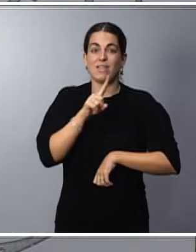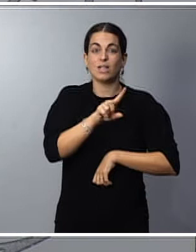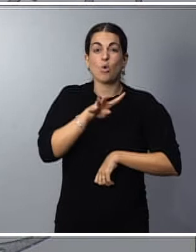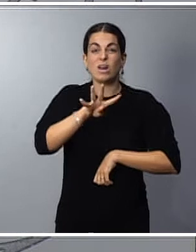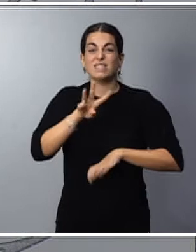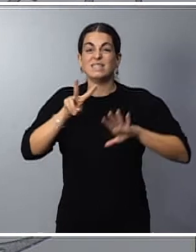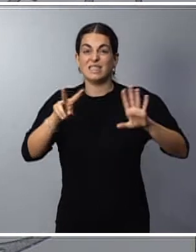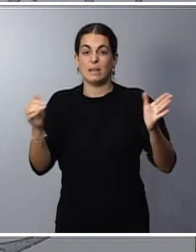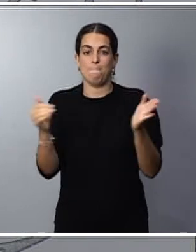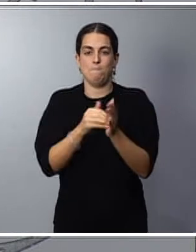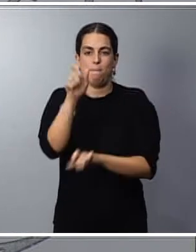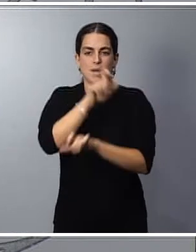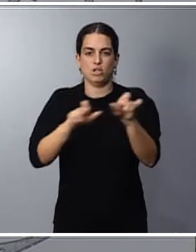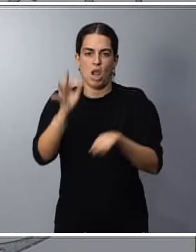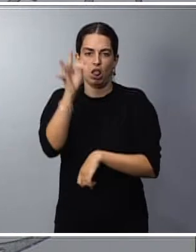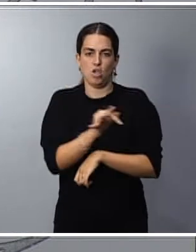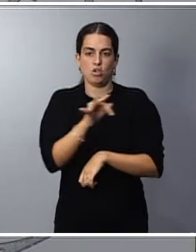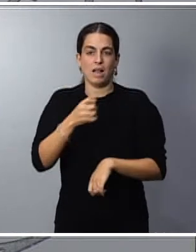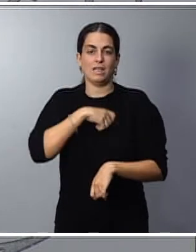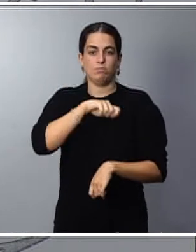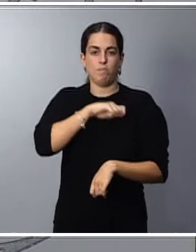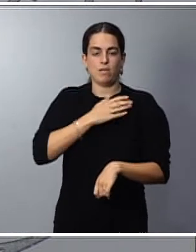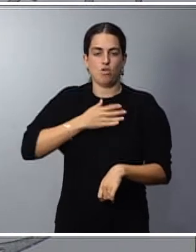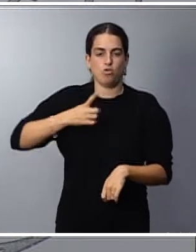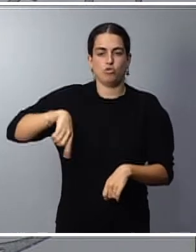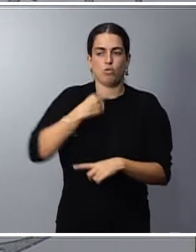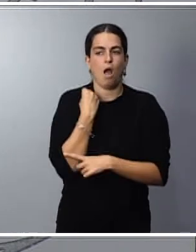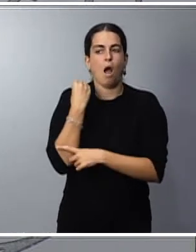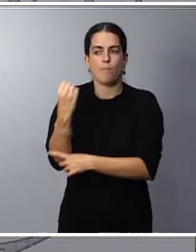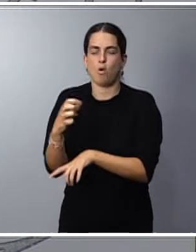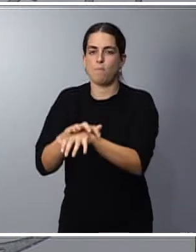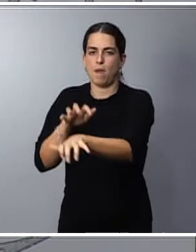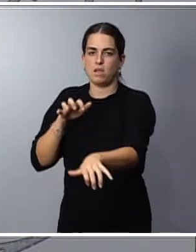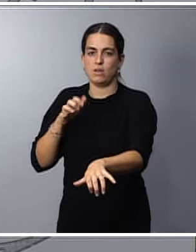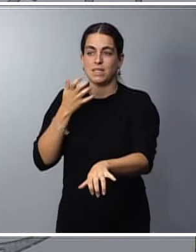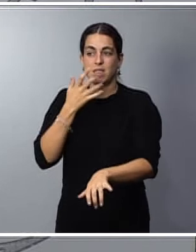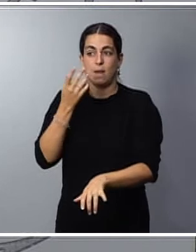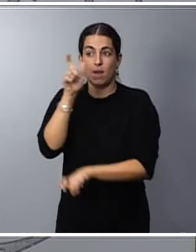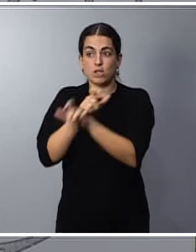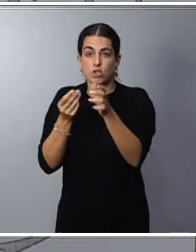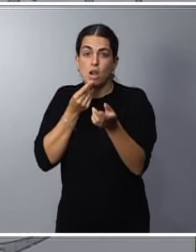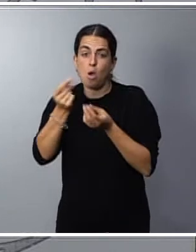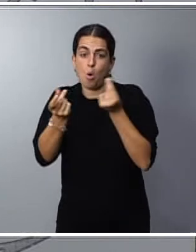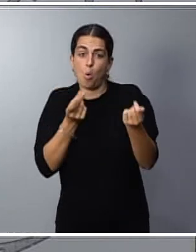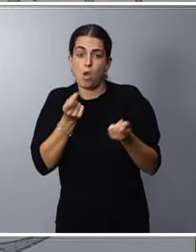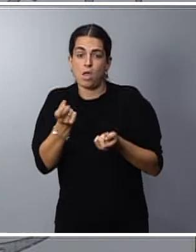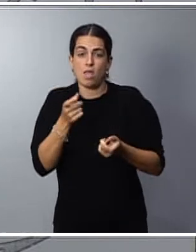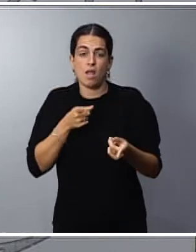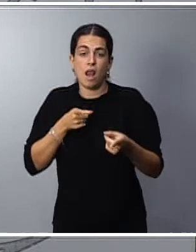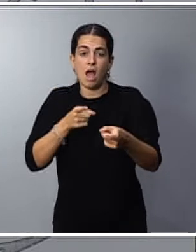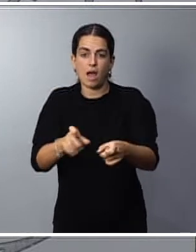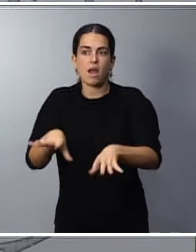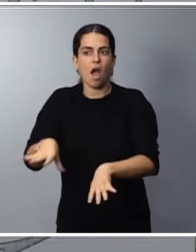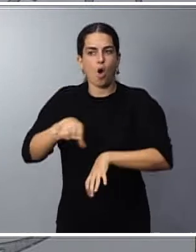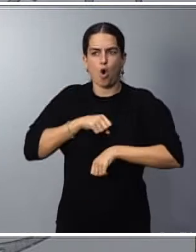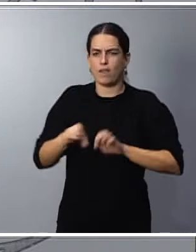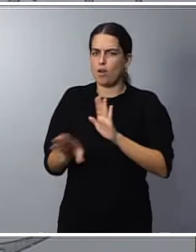España mantiene su pleno apoyo a todas las personas que han huido de la guerra en su país, seguimos dándoles acogida, seguimos dándoles